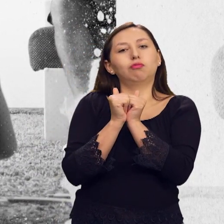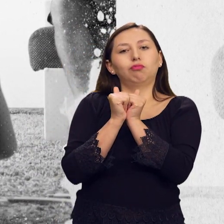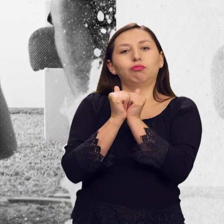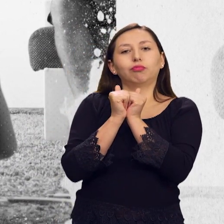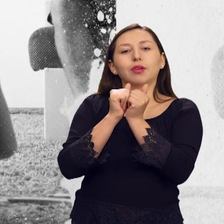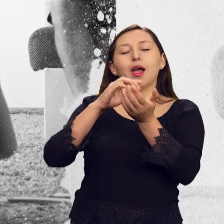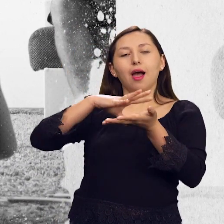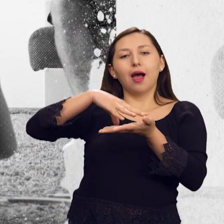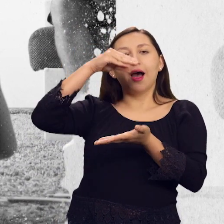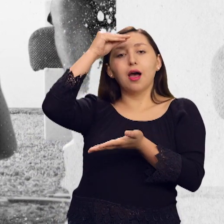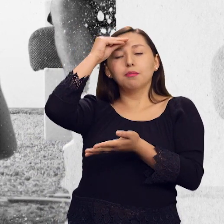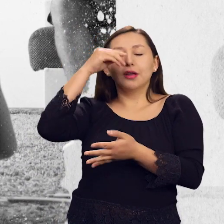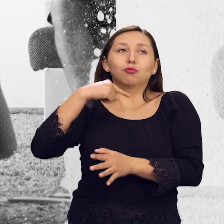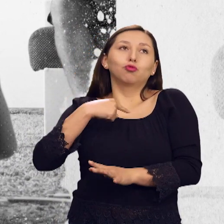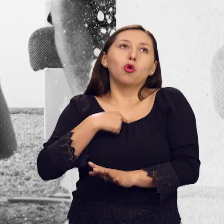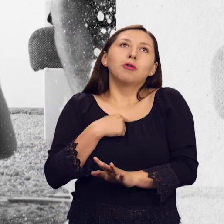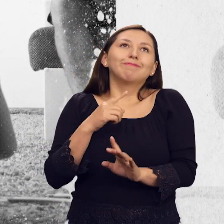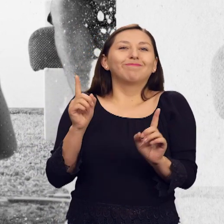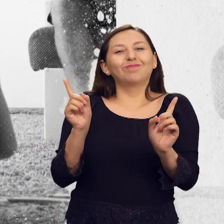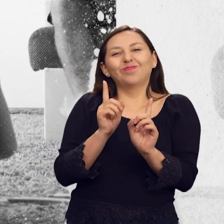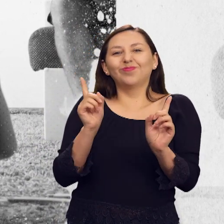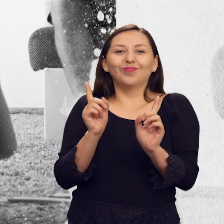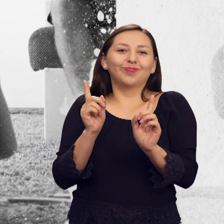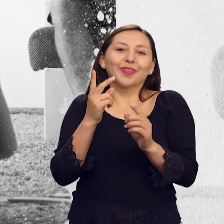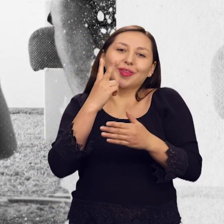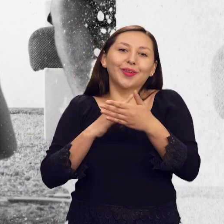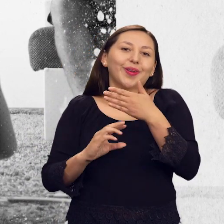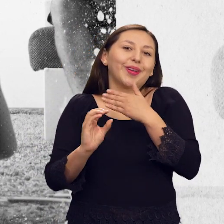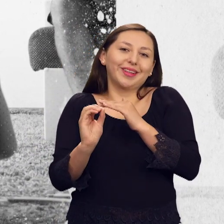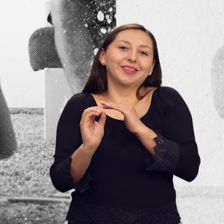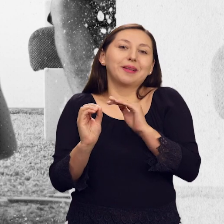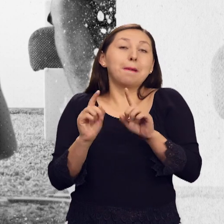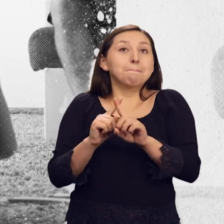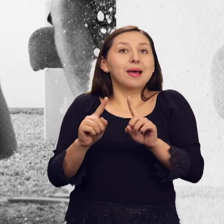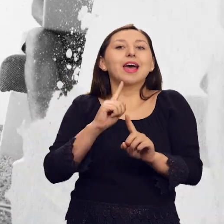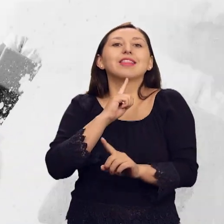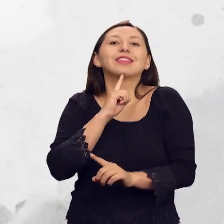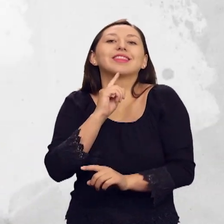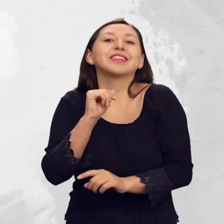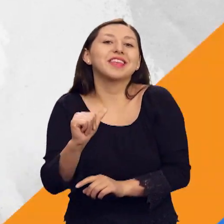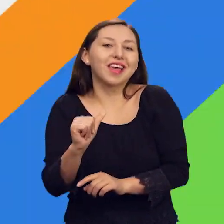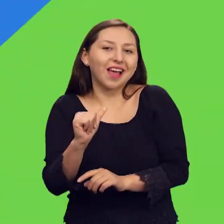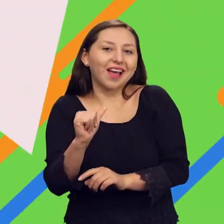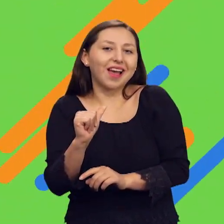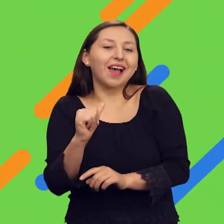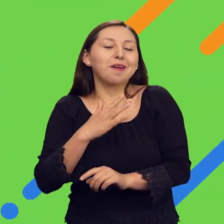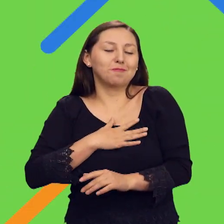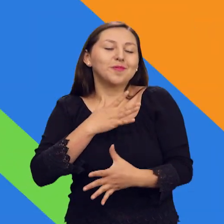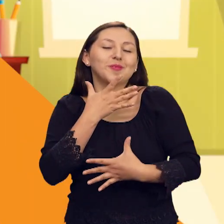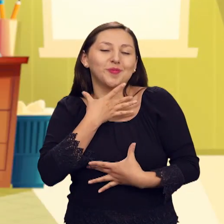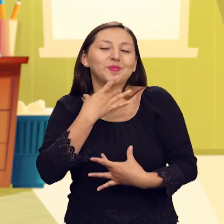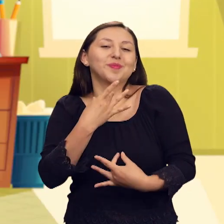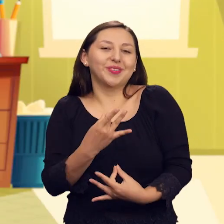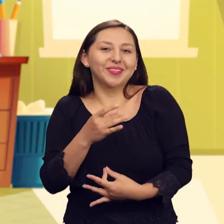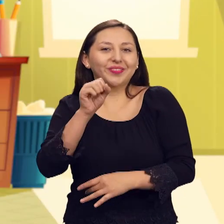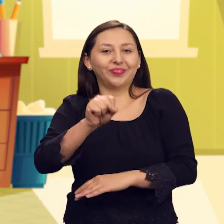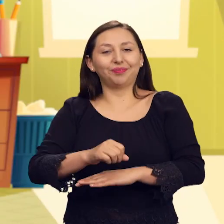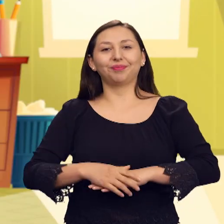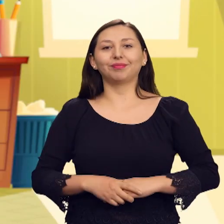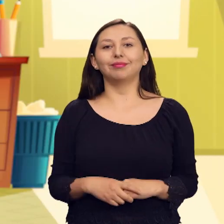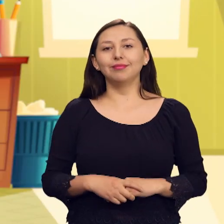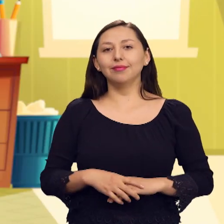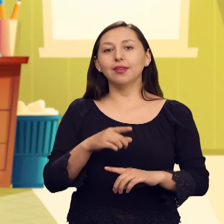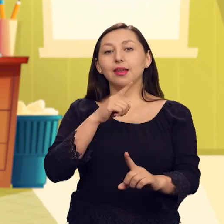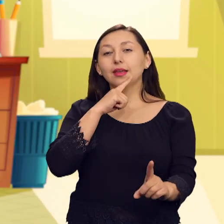Yo no planeo tener hijas ni hijos. Pero disfruto mucho siendo la tía Berni. Sí, Berni.